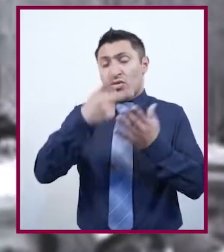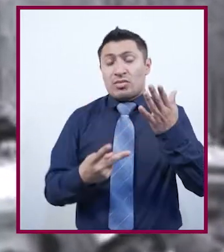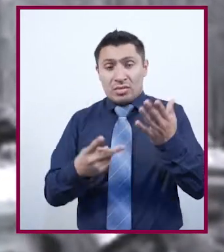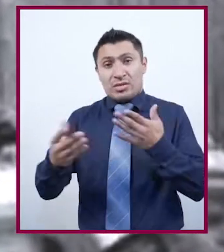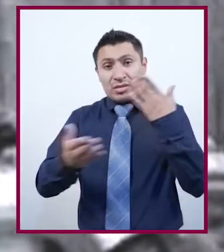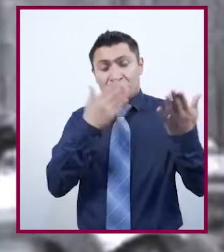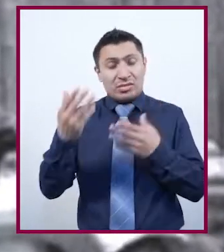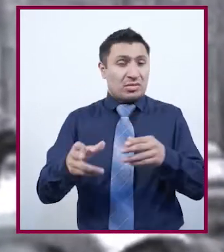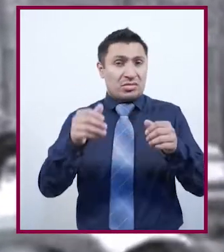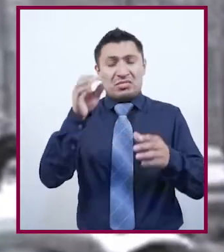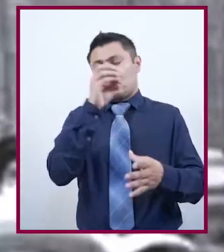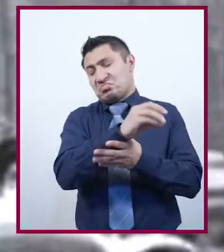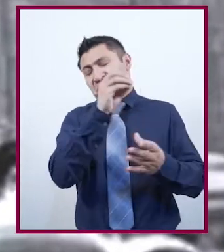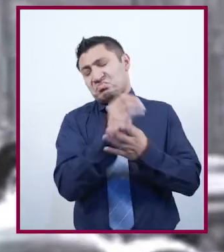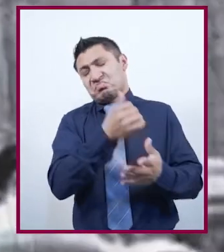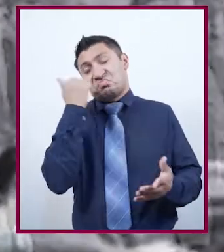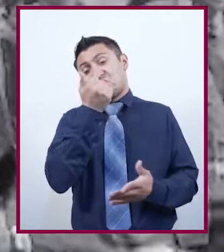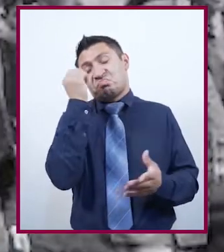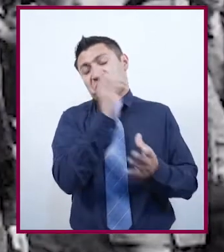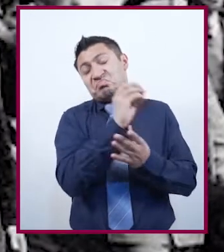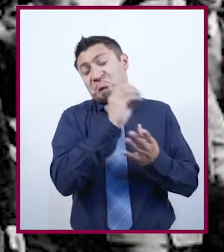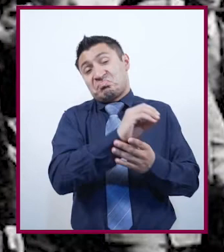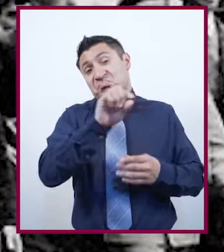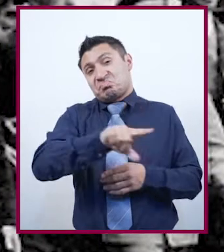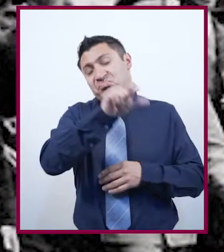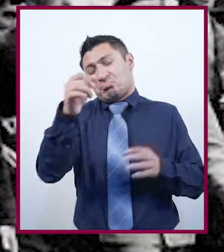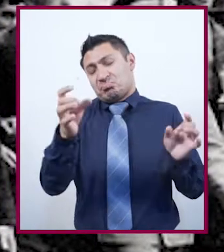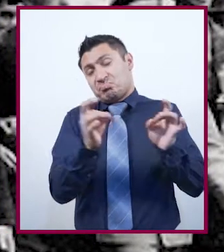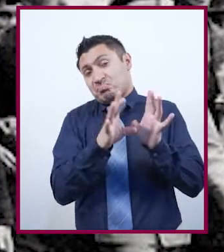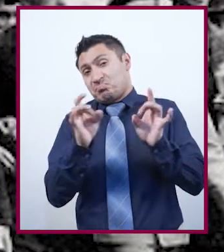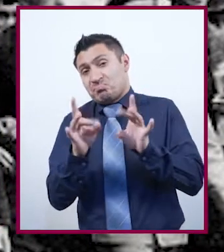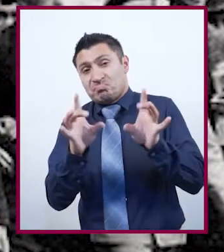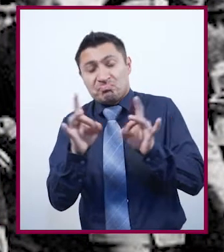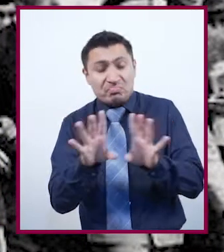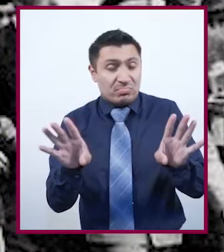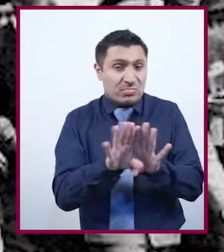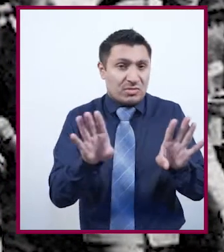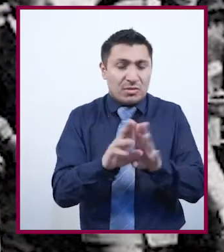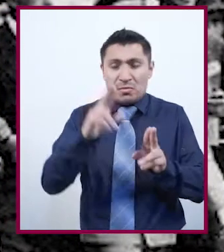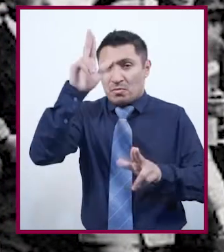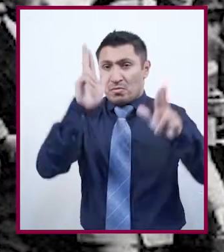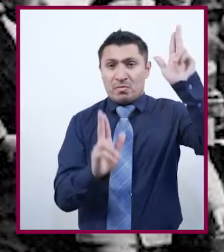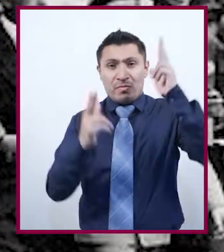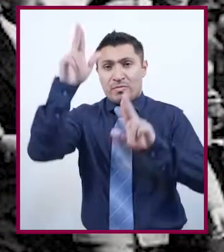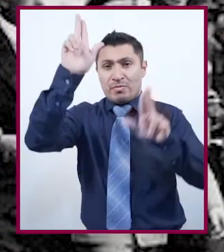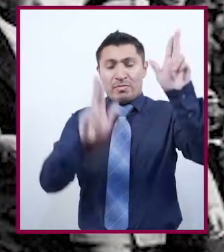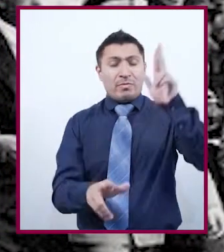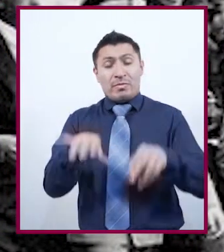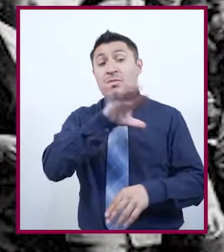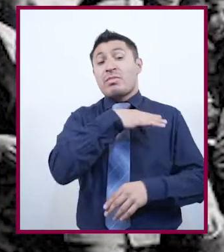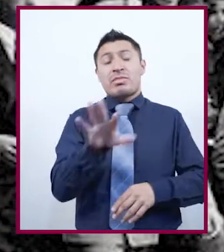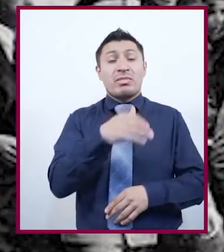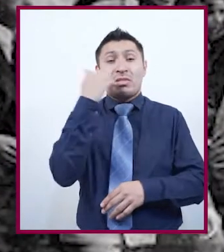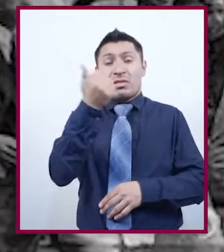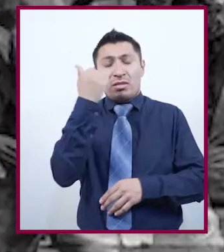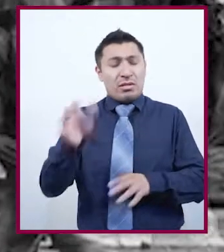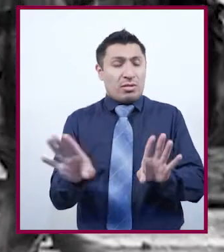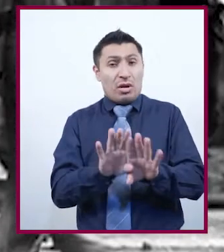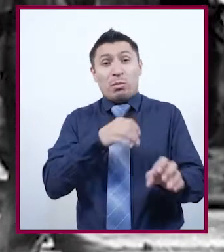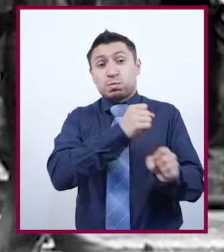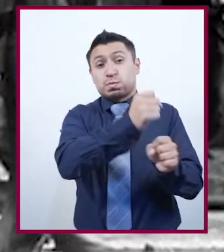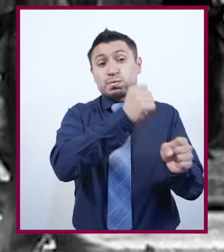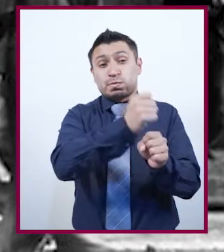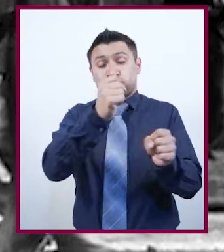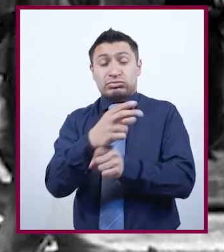atender a las observaciones de los jóvenes estudiantes. Después de una serie de eventos y protestas que culminaron en la huelga general, los